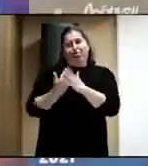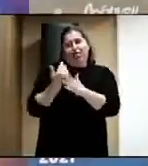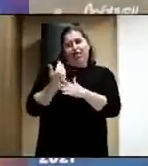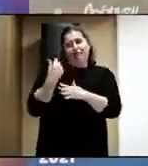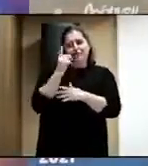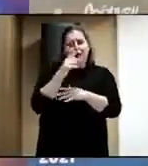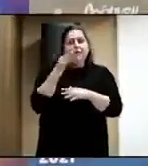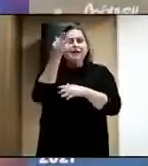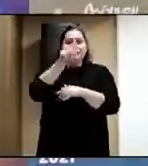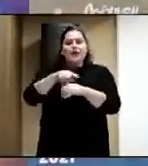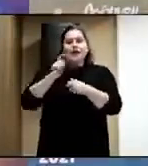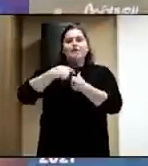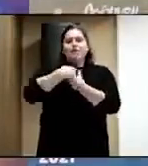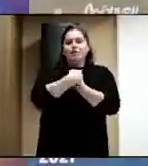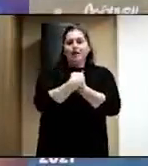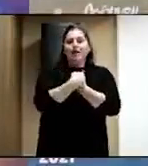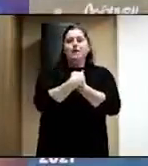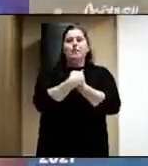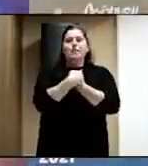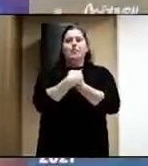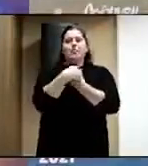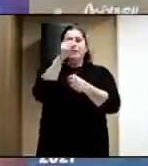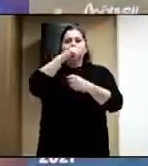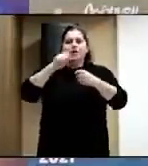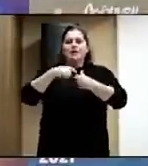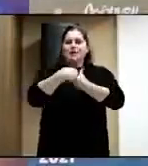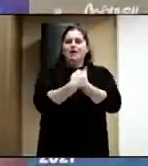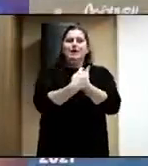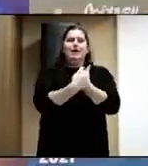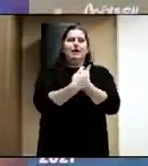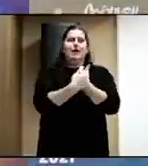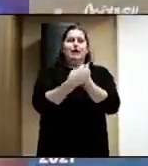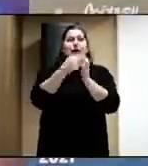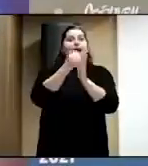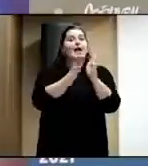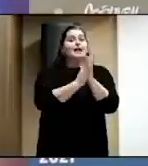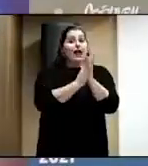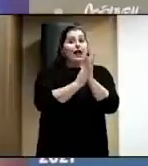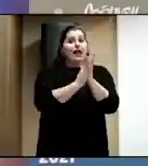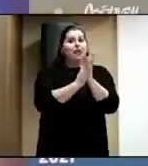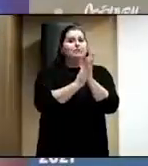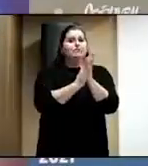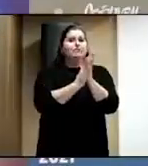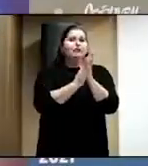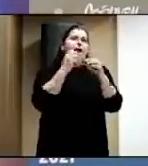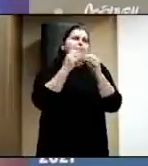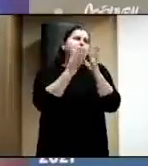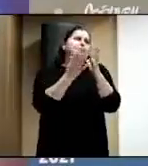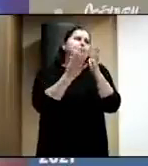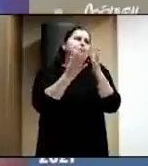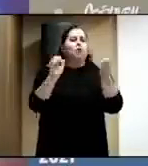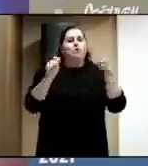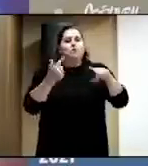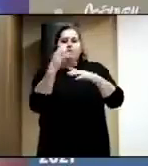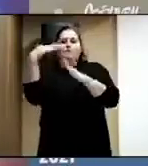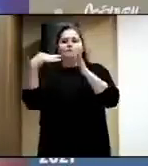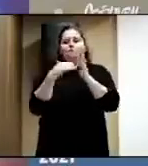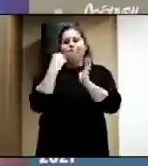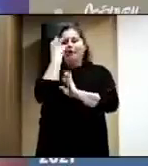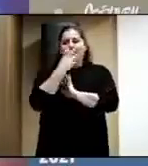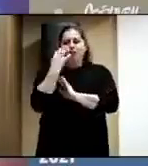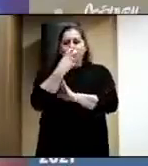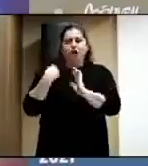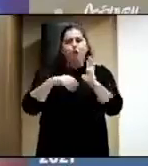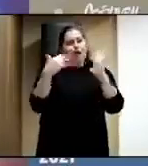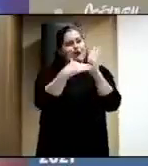todos los participantes que, bueno, que conformar un cartel, por hacer, en fin, la metáfora musical de